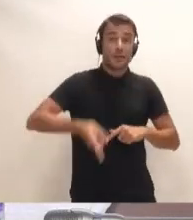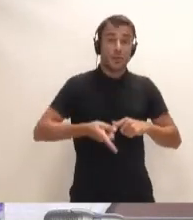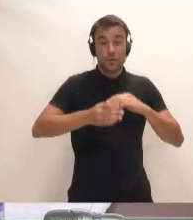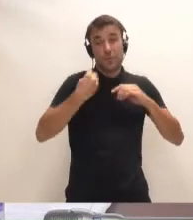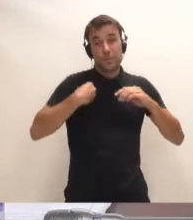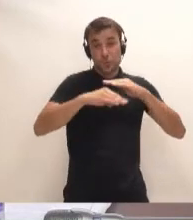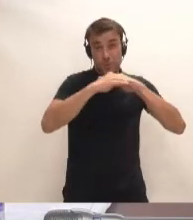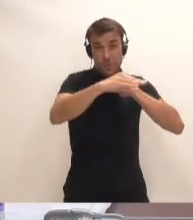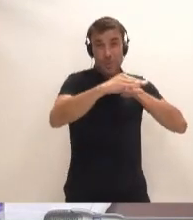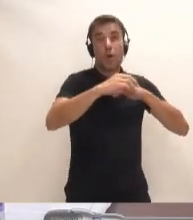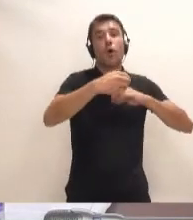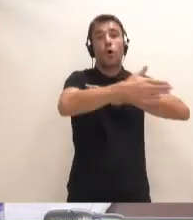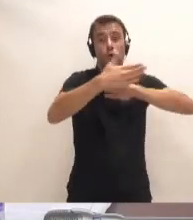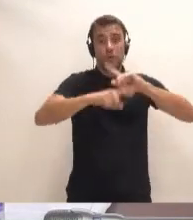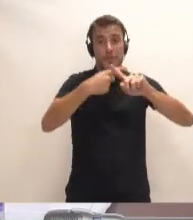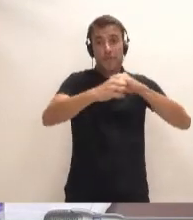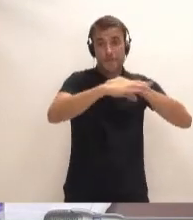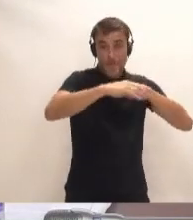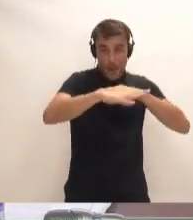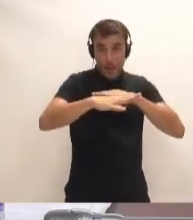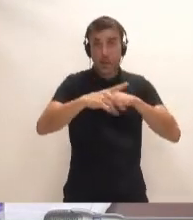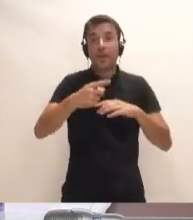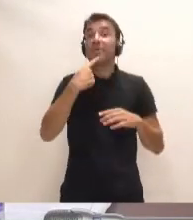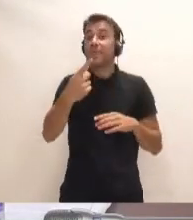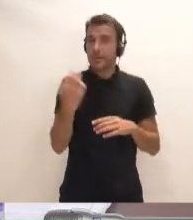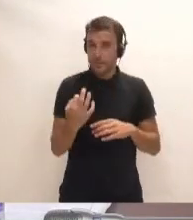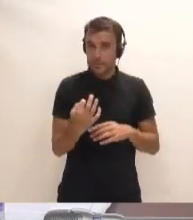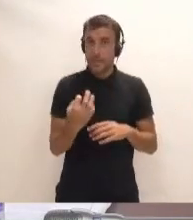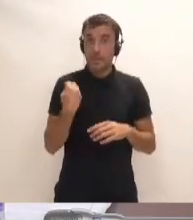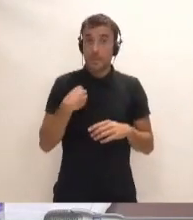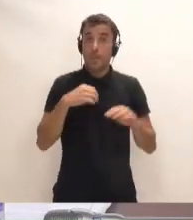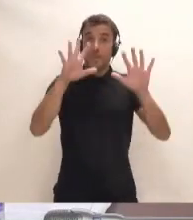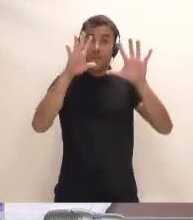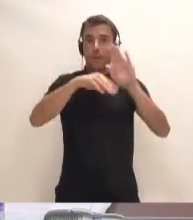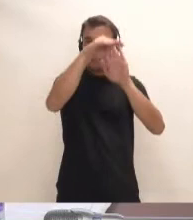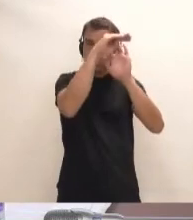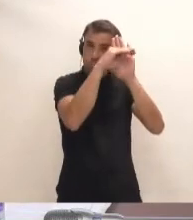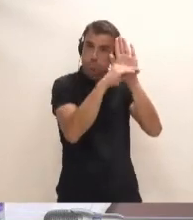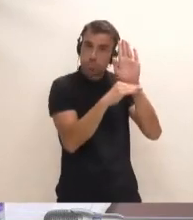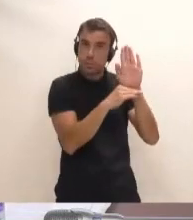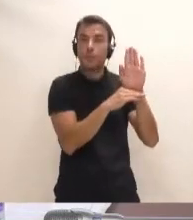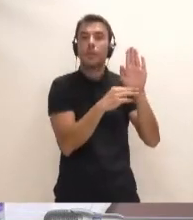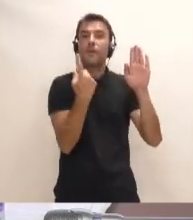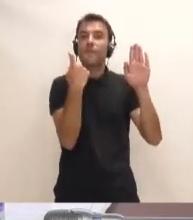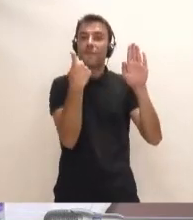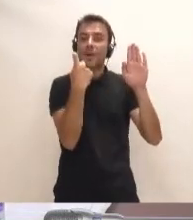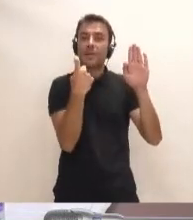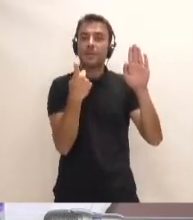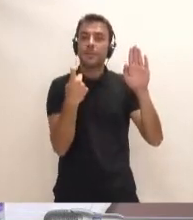de la costa y el mar señala que dentro de esos 10 condicionantes no se ha señalado